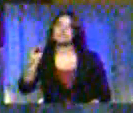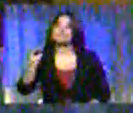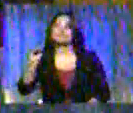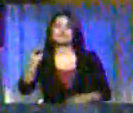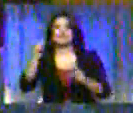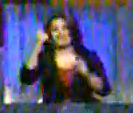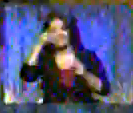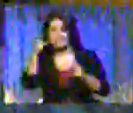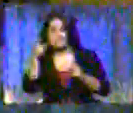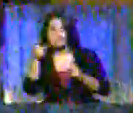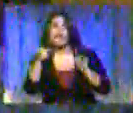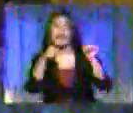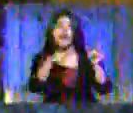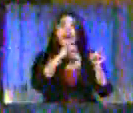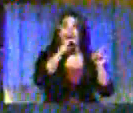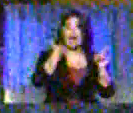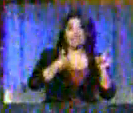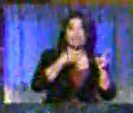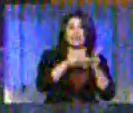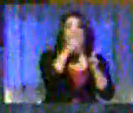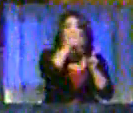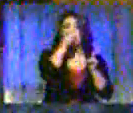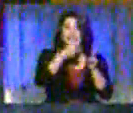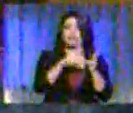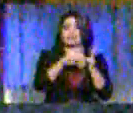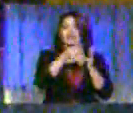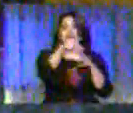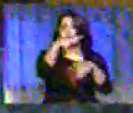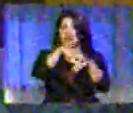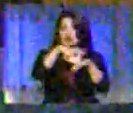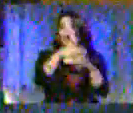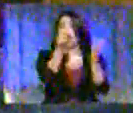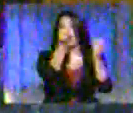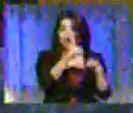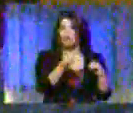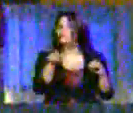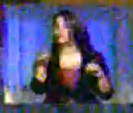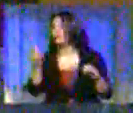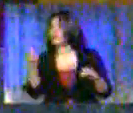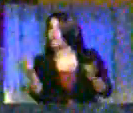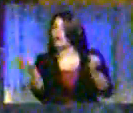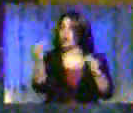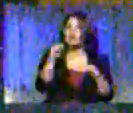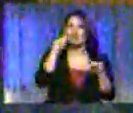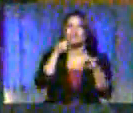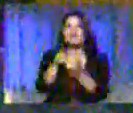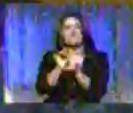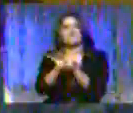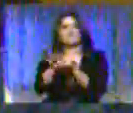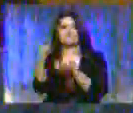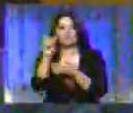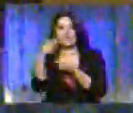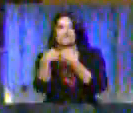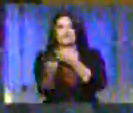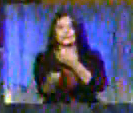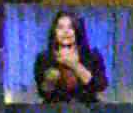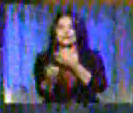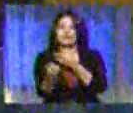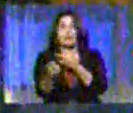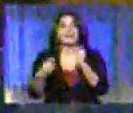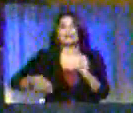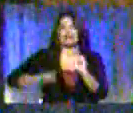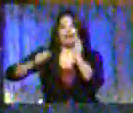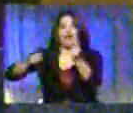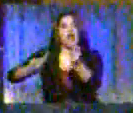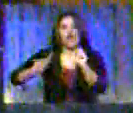Alianza y excluir a Venezuela de la presidencia del Mercosur. ¿Por qué lo hizo? Porque